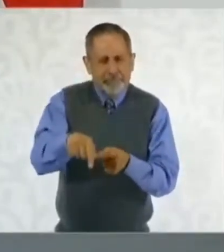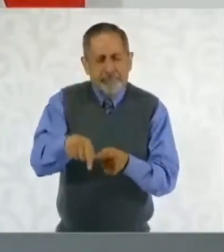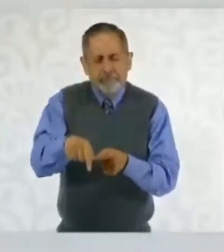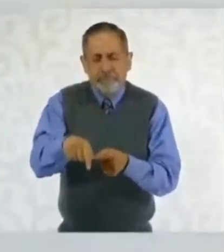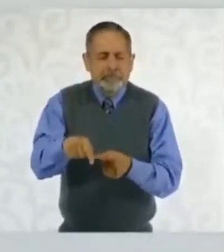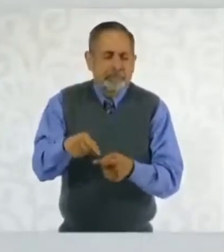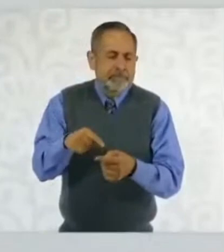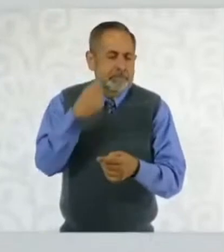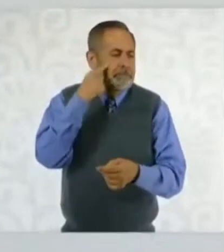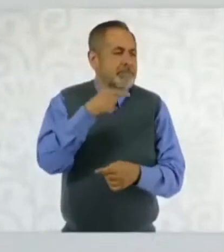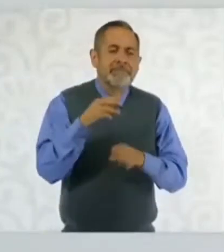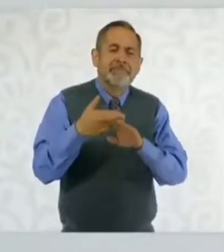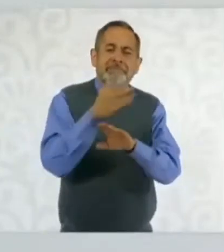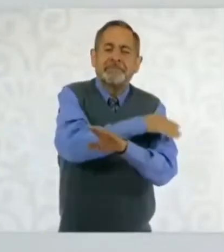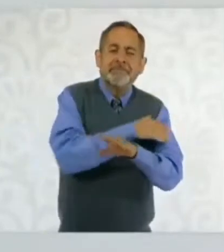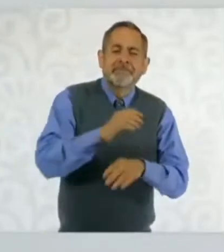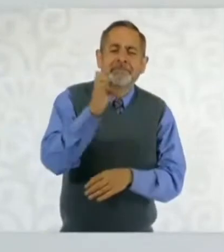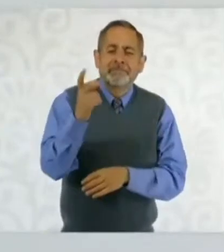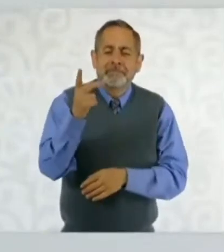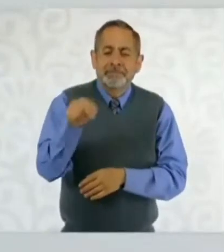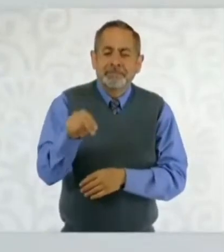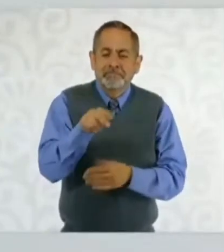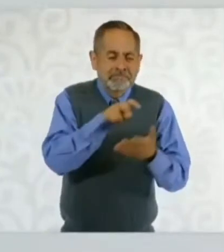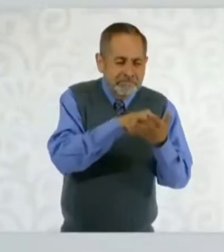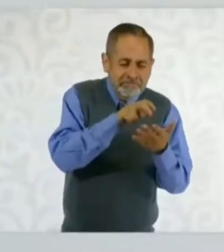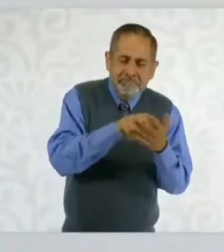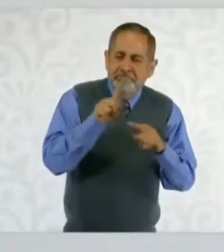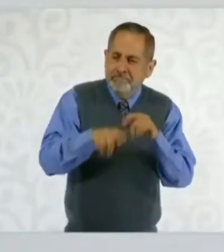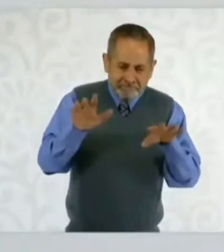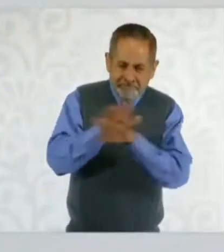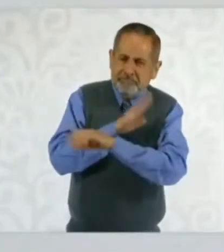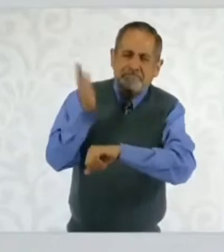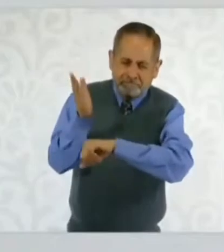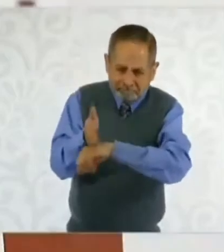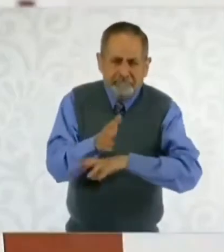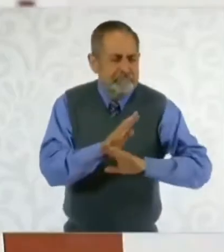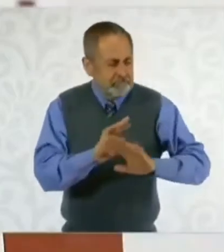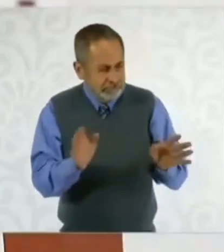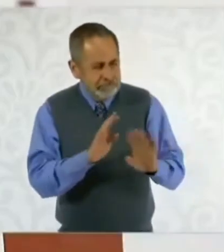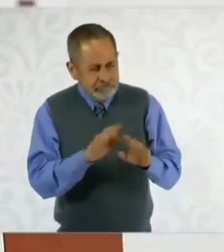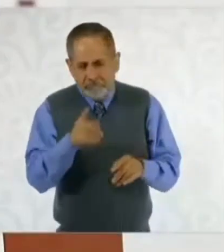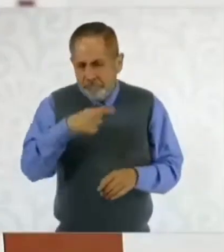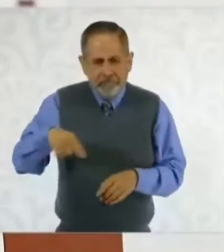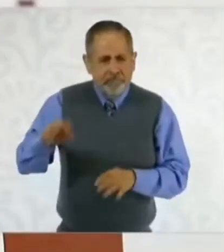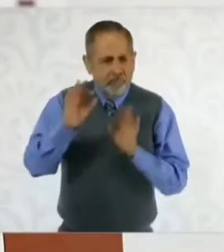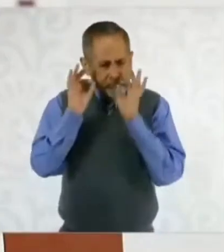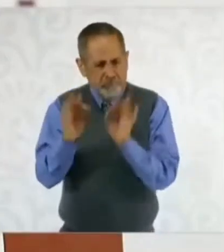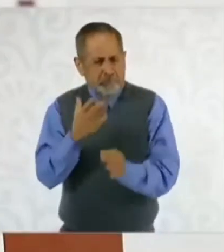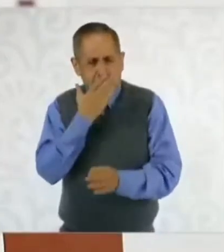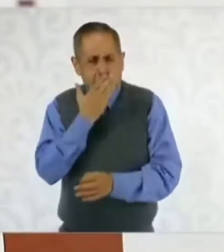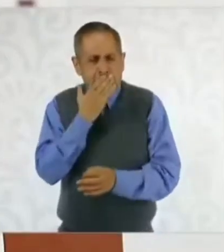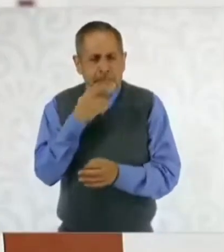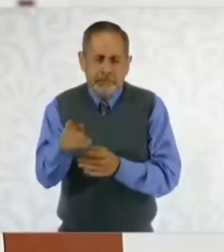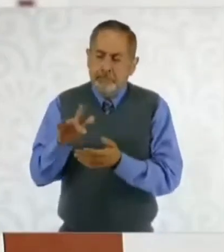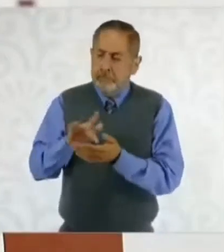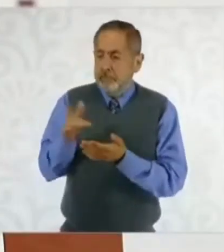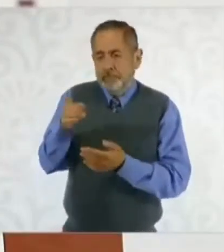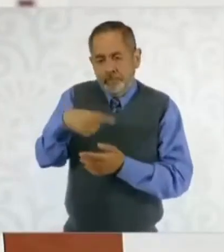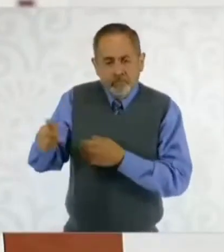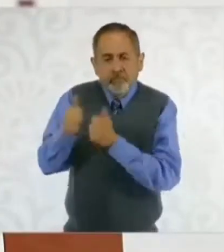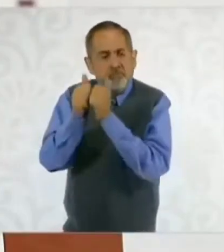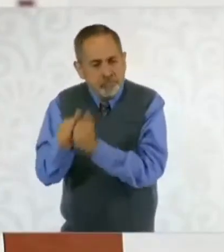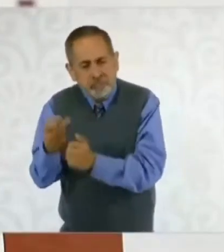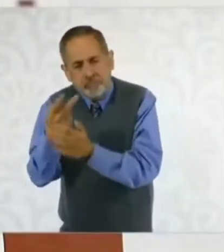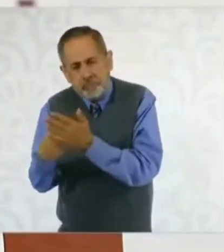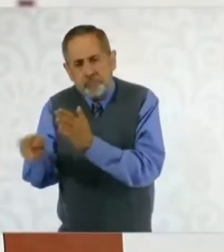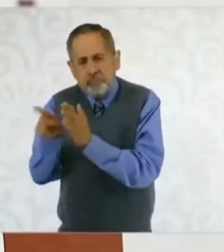que se quitó toda la parte punitiva y de permanencia en el sistema, que fue muy importante. Gracias a eso se dieron